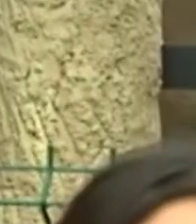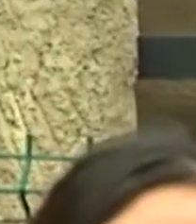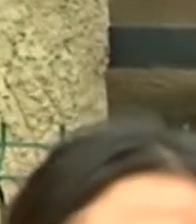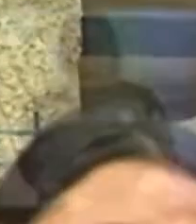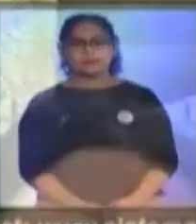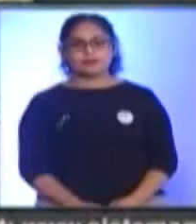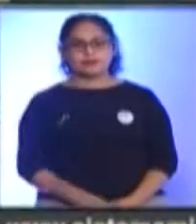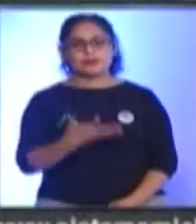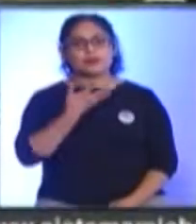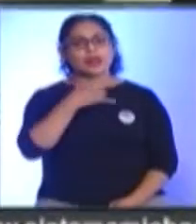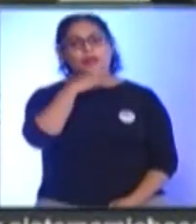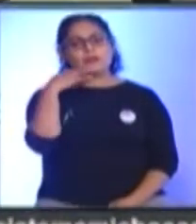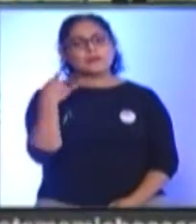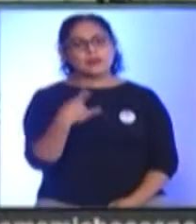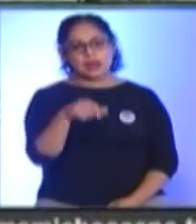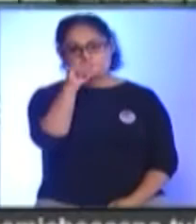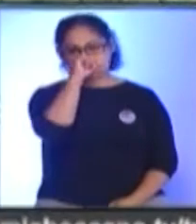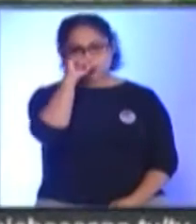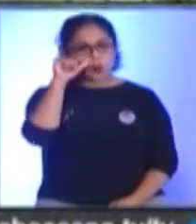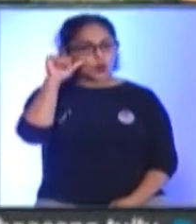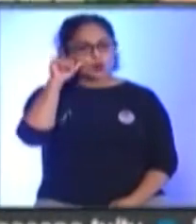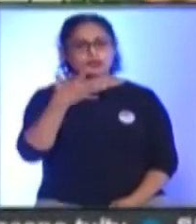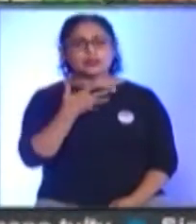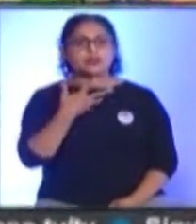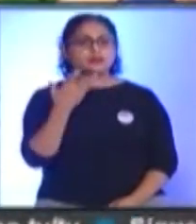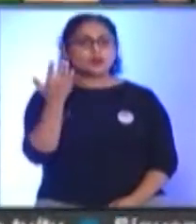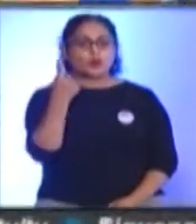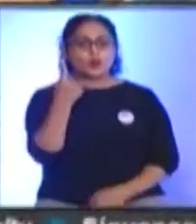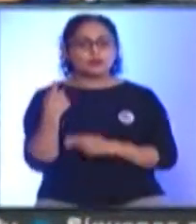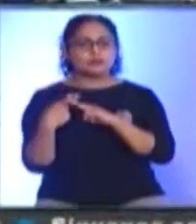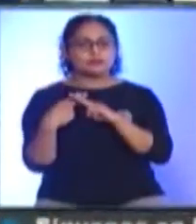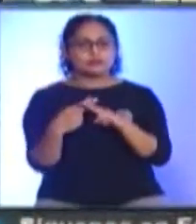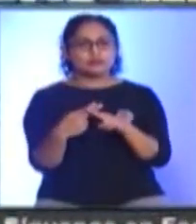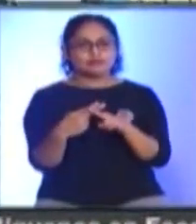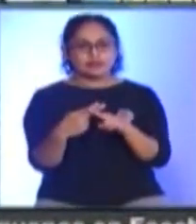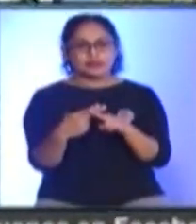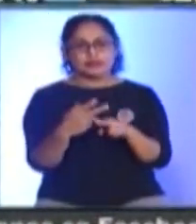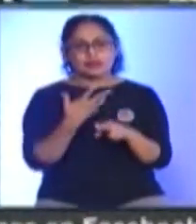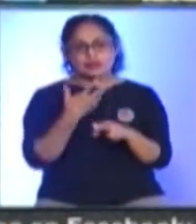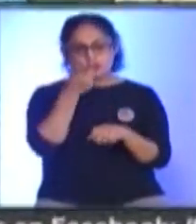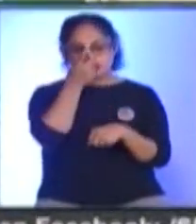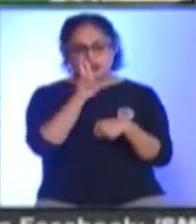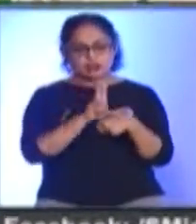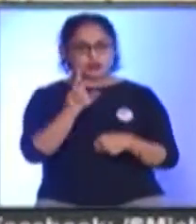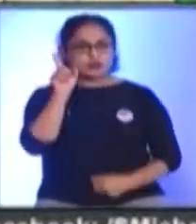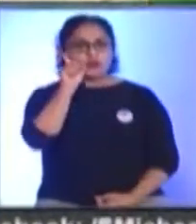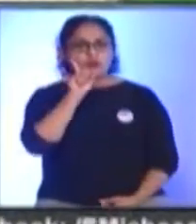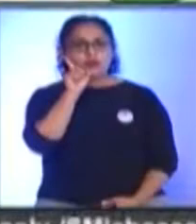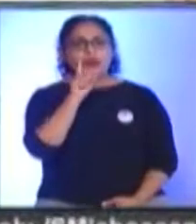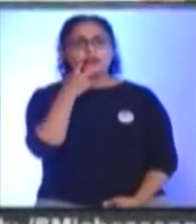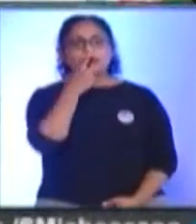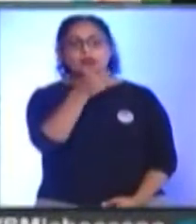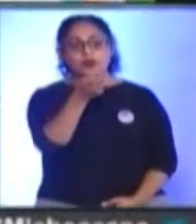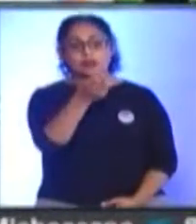El Zoológico de Morelia Benito Juárez Celebró su 51 aniversario Su directora Elliot Cárdenas Gómez Señaló que